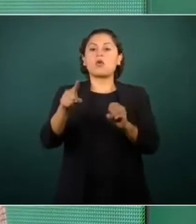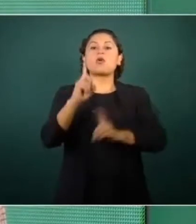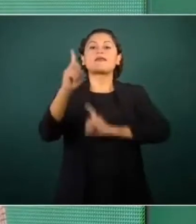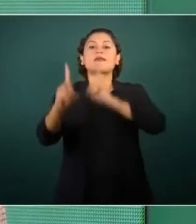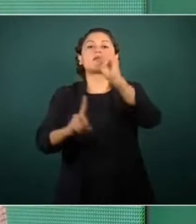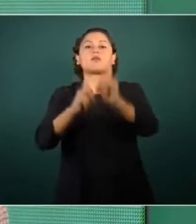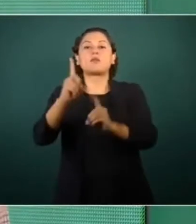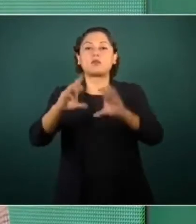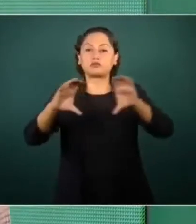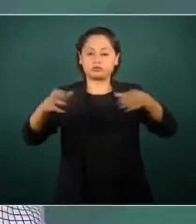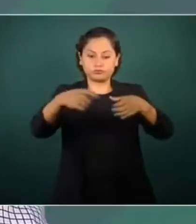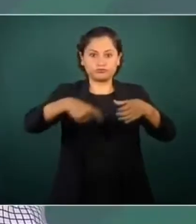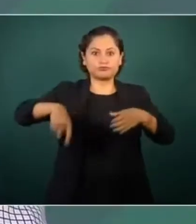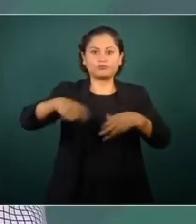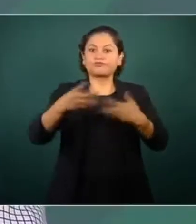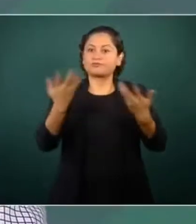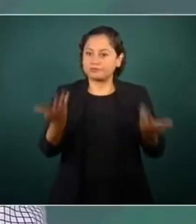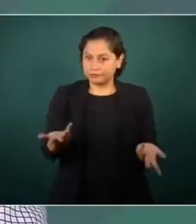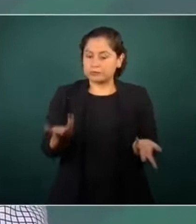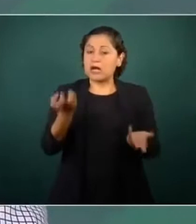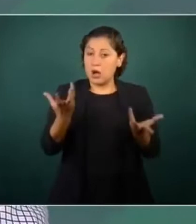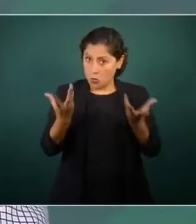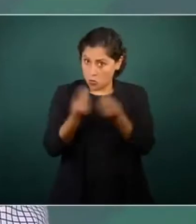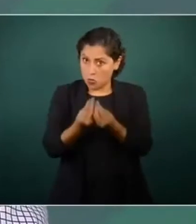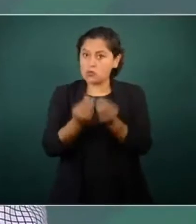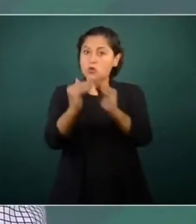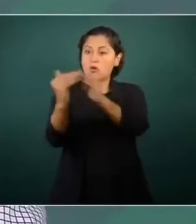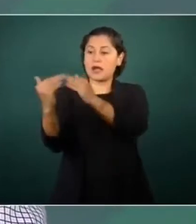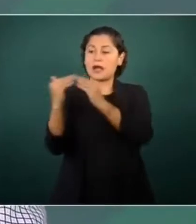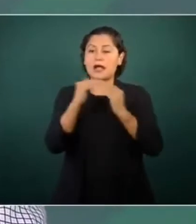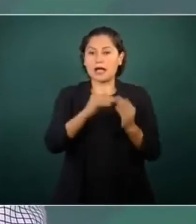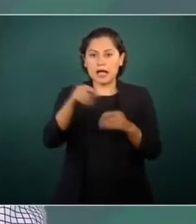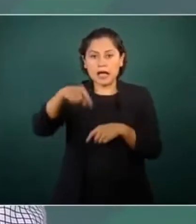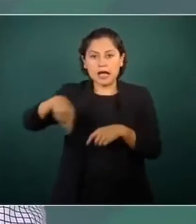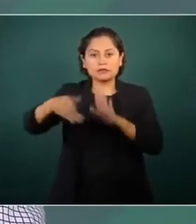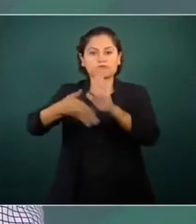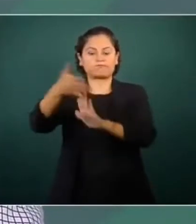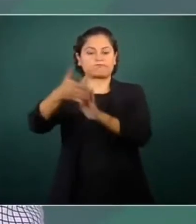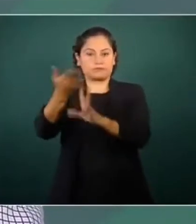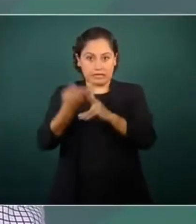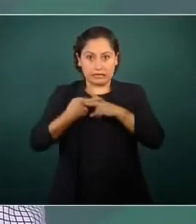esto acompañado de vivienda para la gente humilde, para la gente pobre.